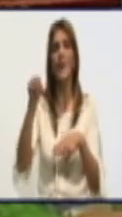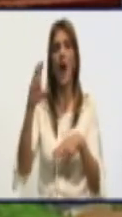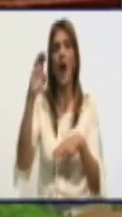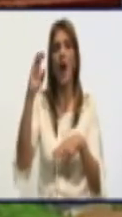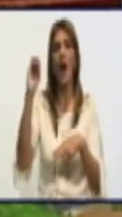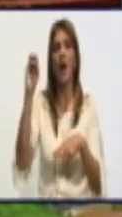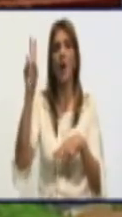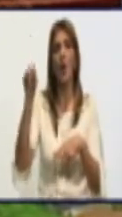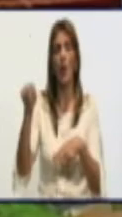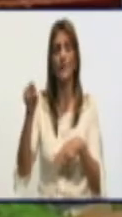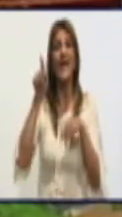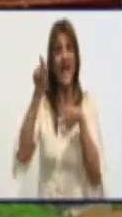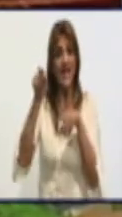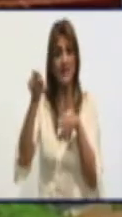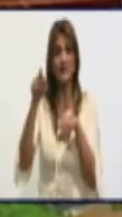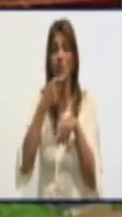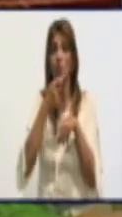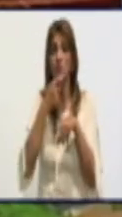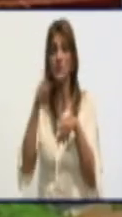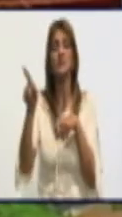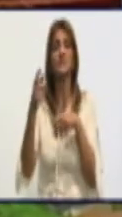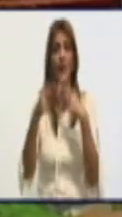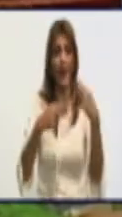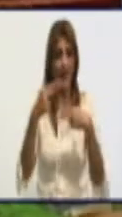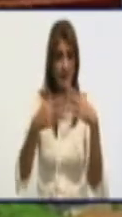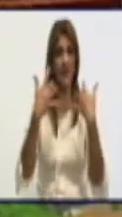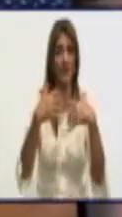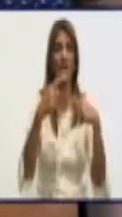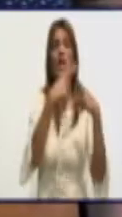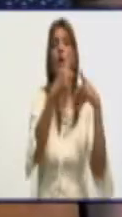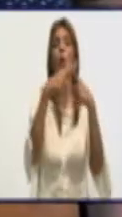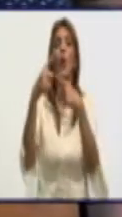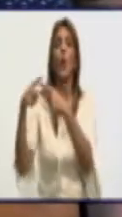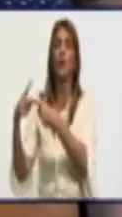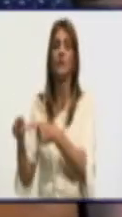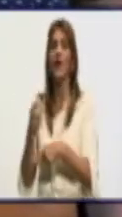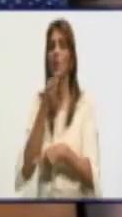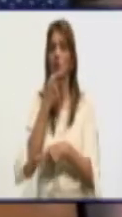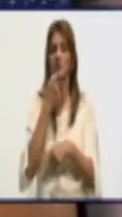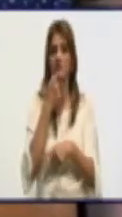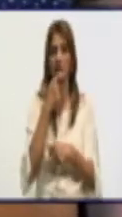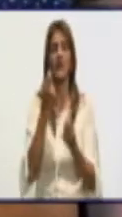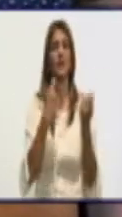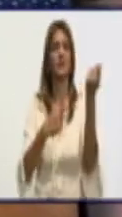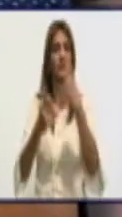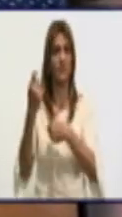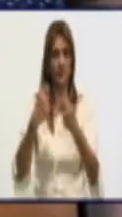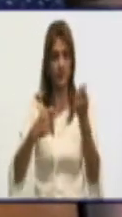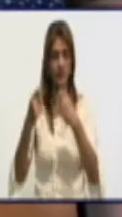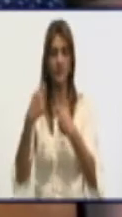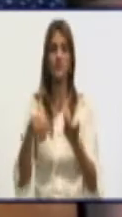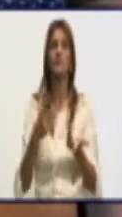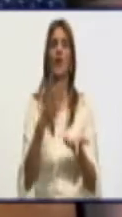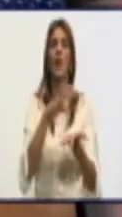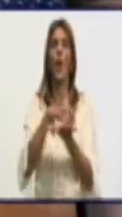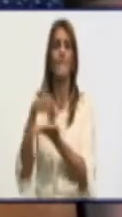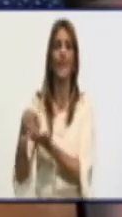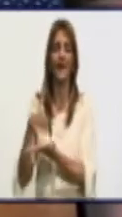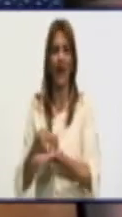a las otras unidades que tienen ustedes? Hoy en Granma, en todos los municipios de la provincia, se está haciendo en los mercados ideales